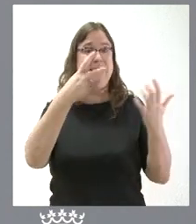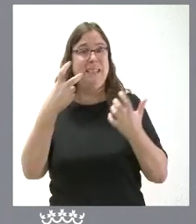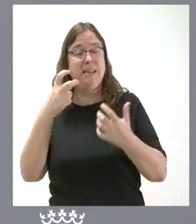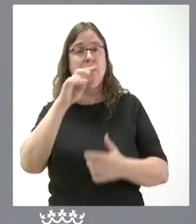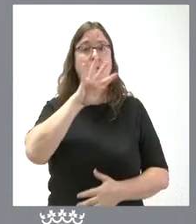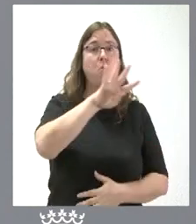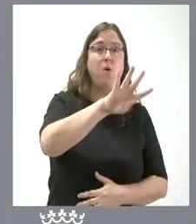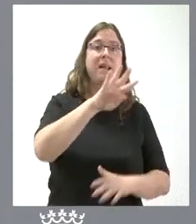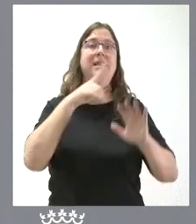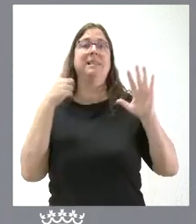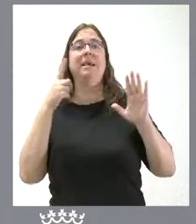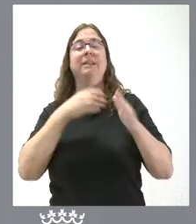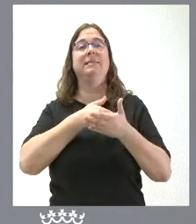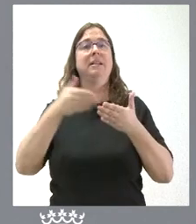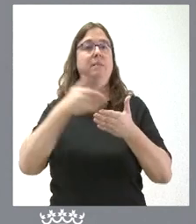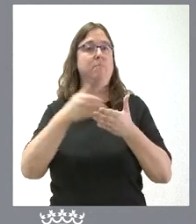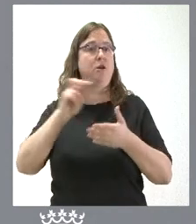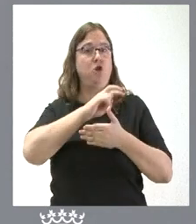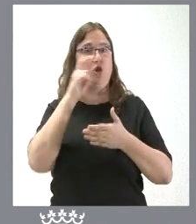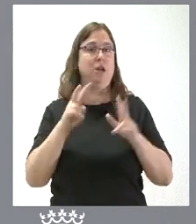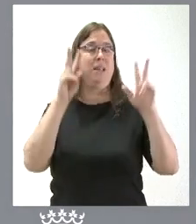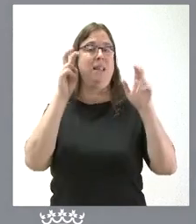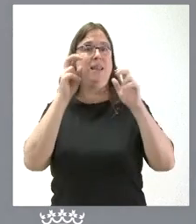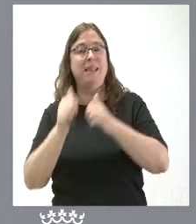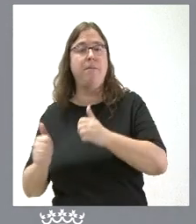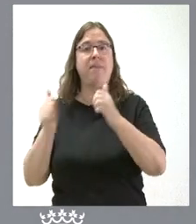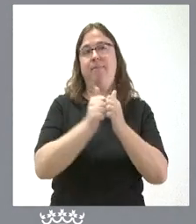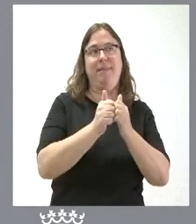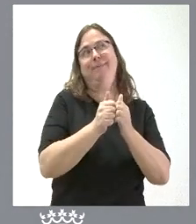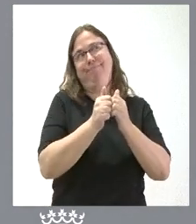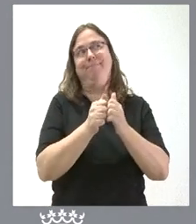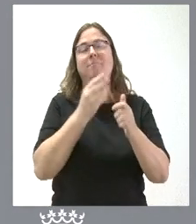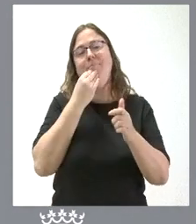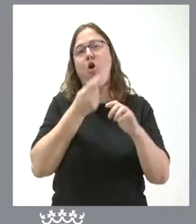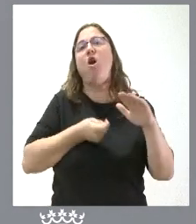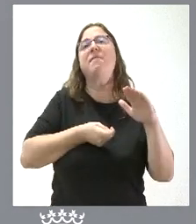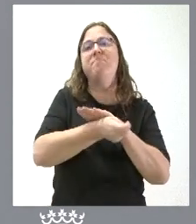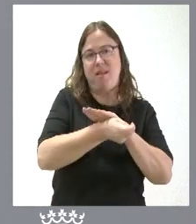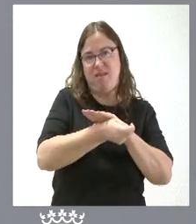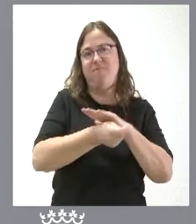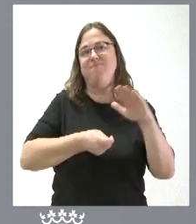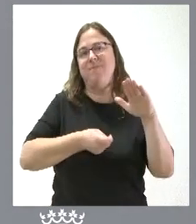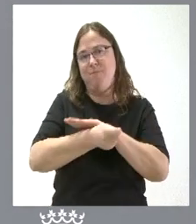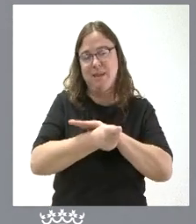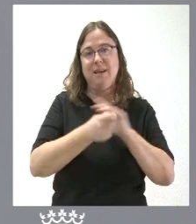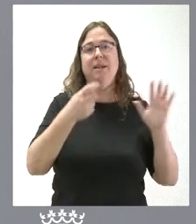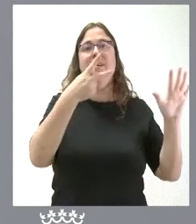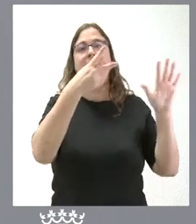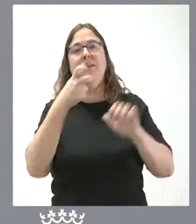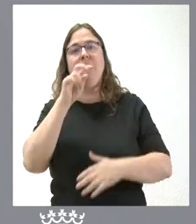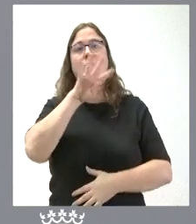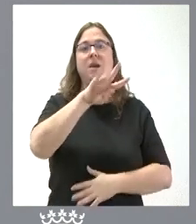746 millones de euros en dependencia se invierten yo diría porque lo llamamos más inversión que gasto 746